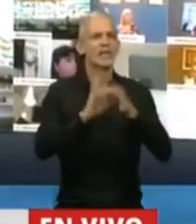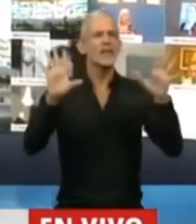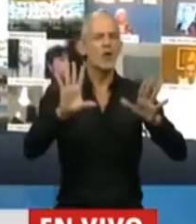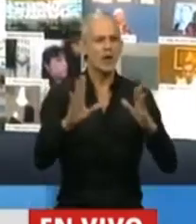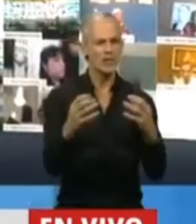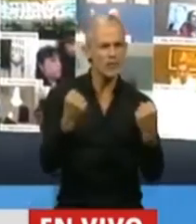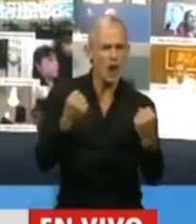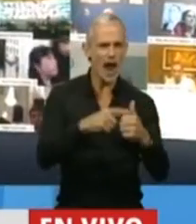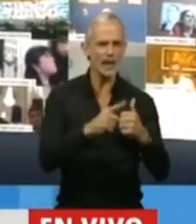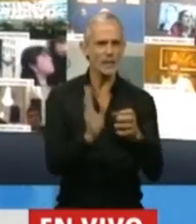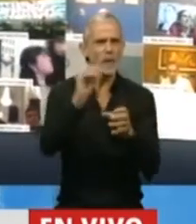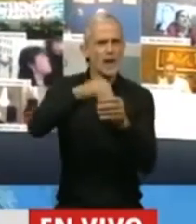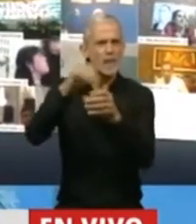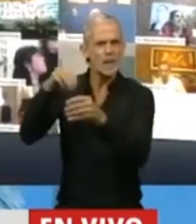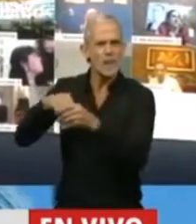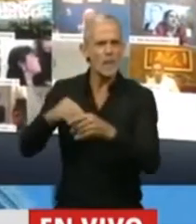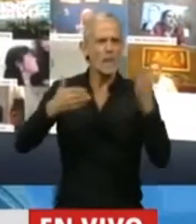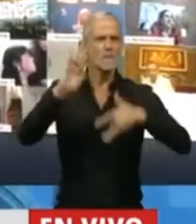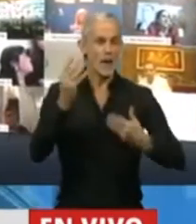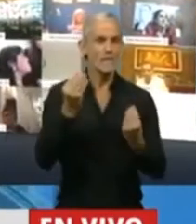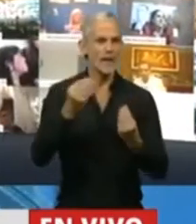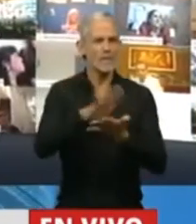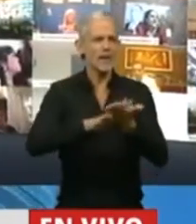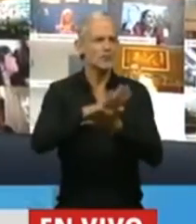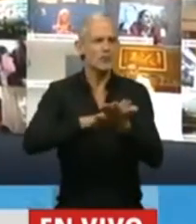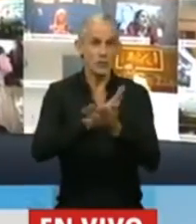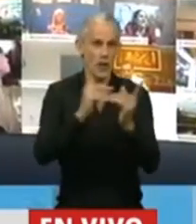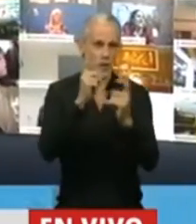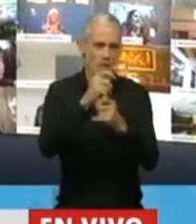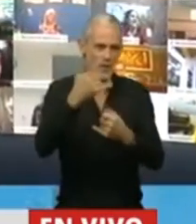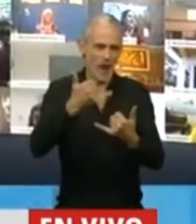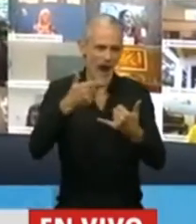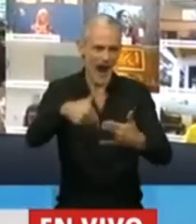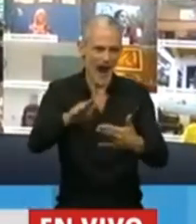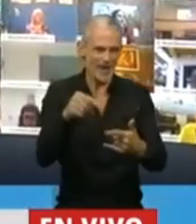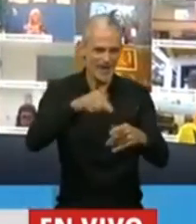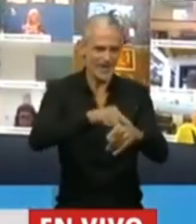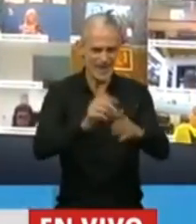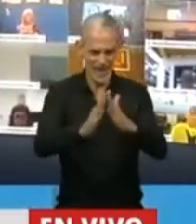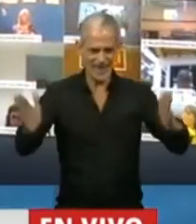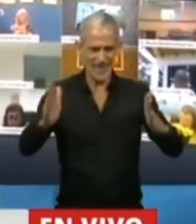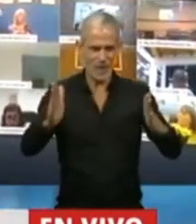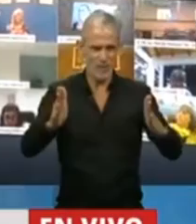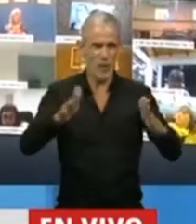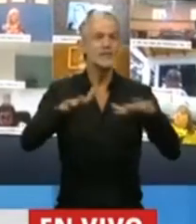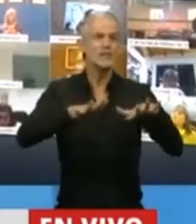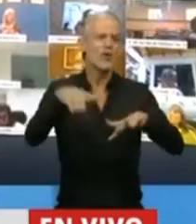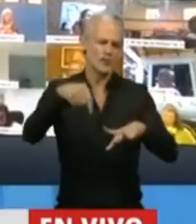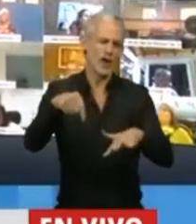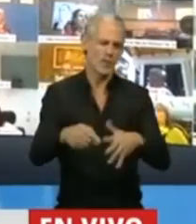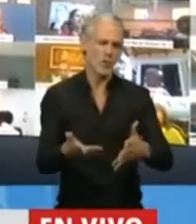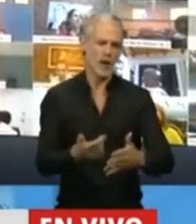más fuertes y más participativas para poder superar este Estado actual de situación en la que vivimos.